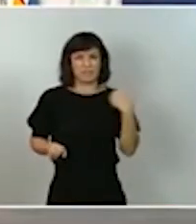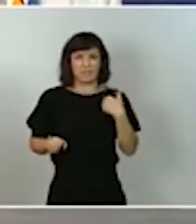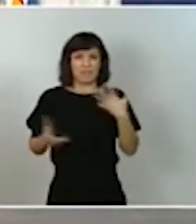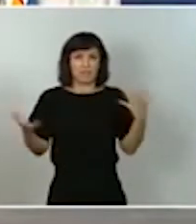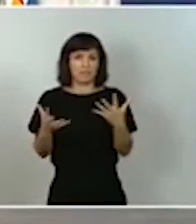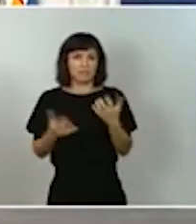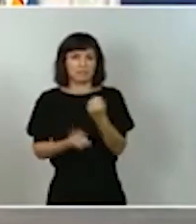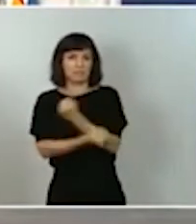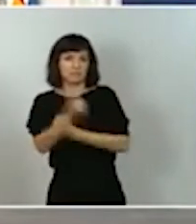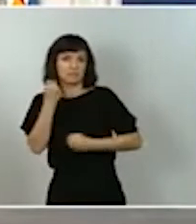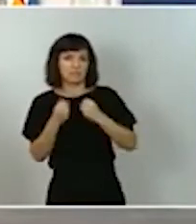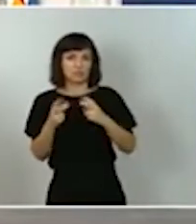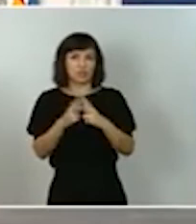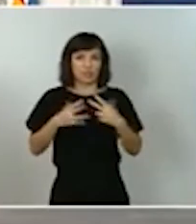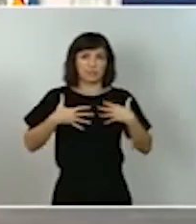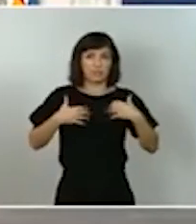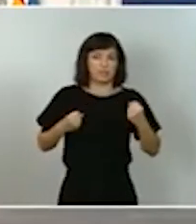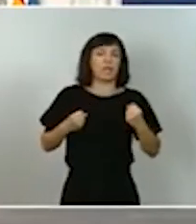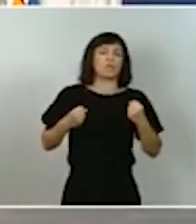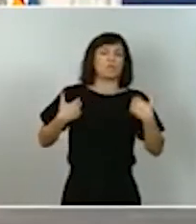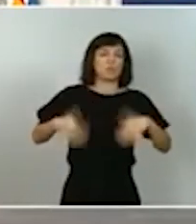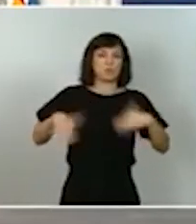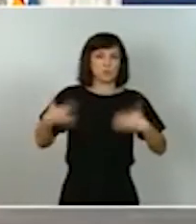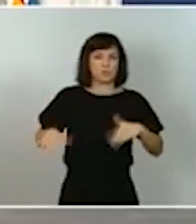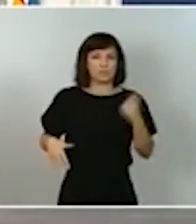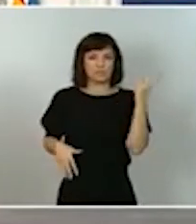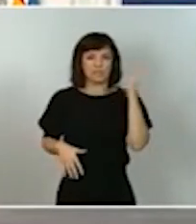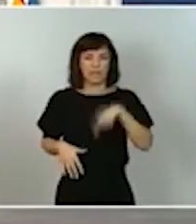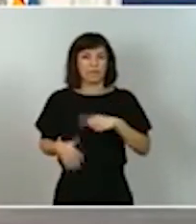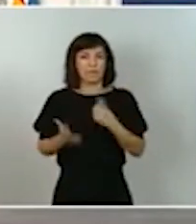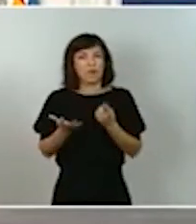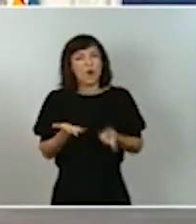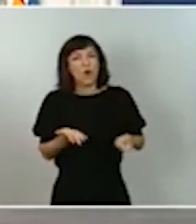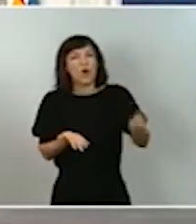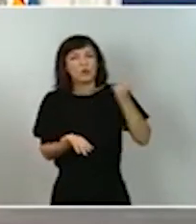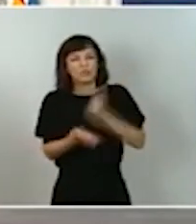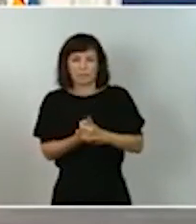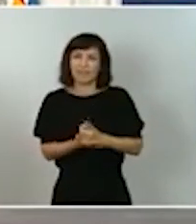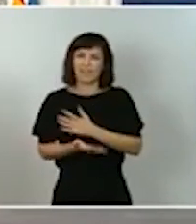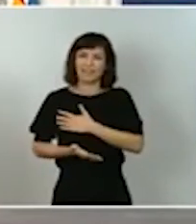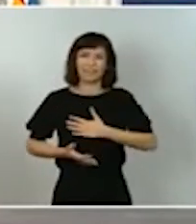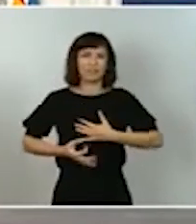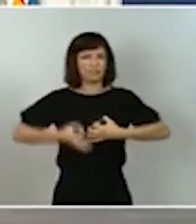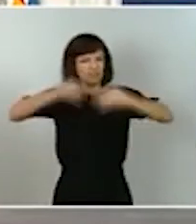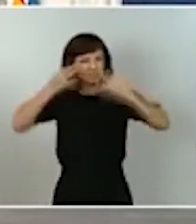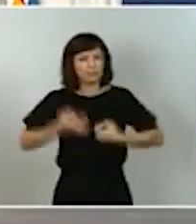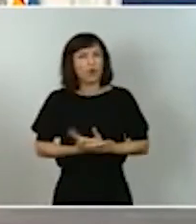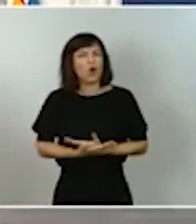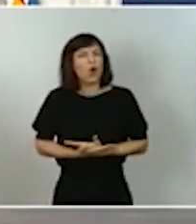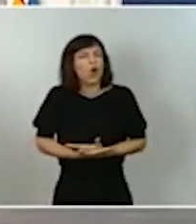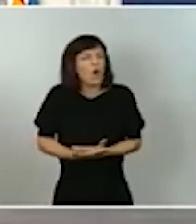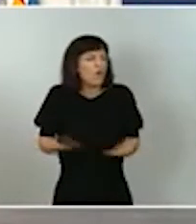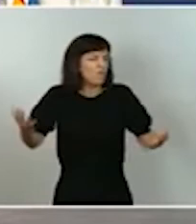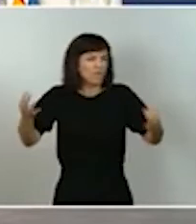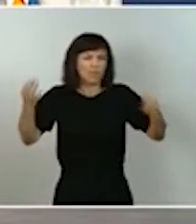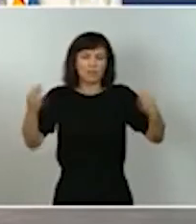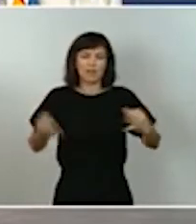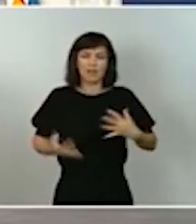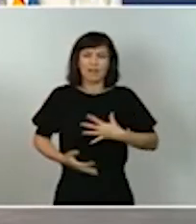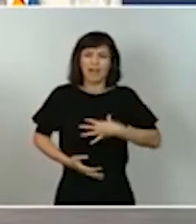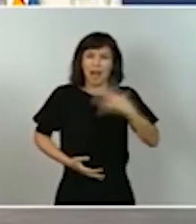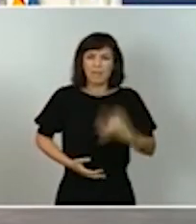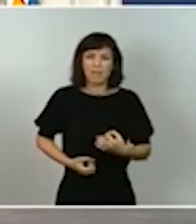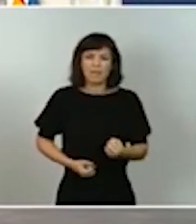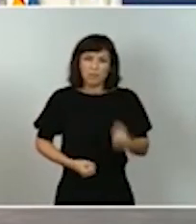pero una vez más quiero reiterar mi confianza absoluta en las capacidades y en las potencialidades de la sociedad